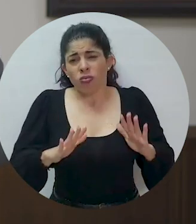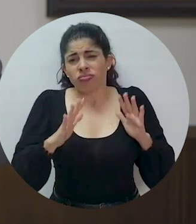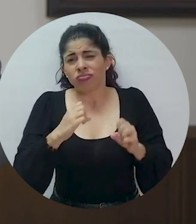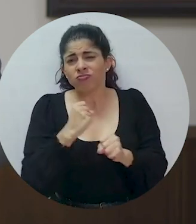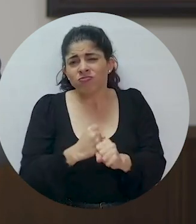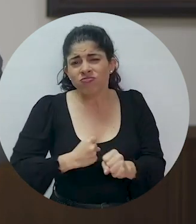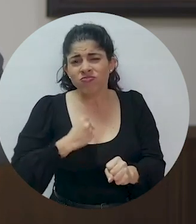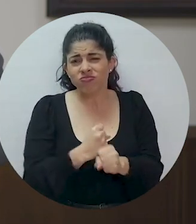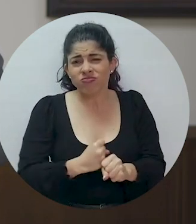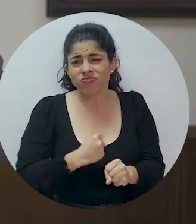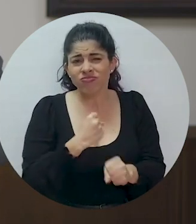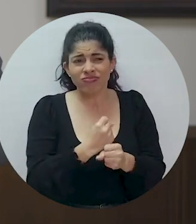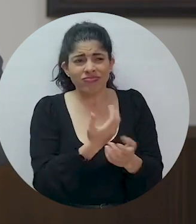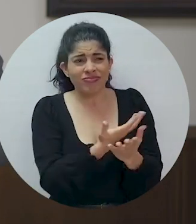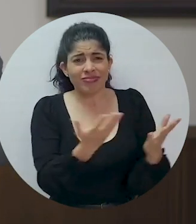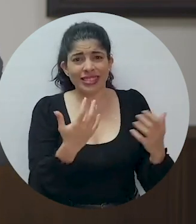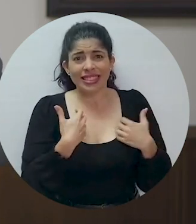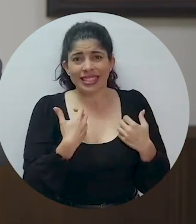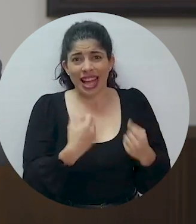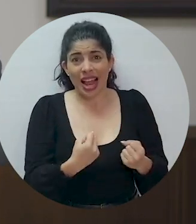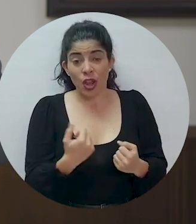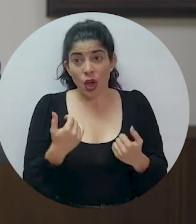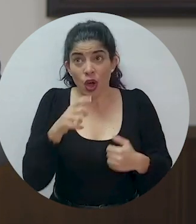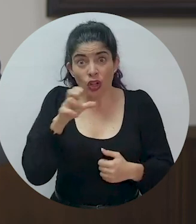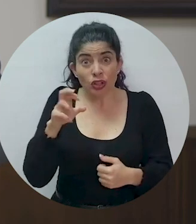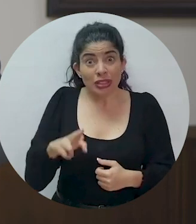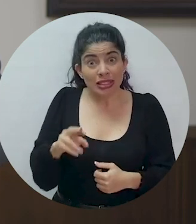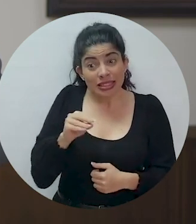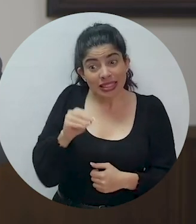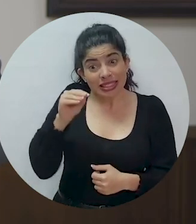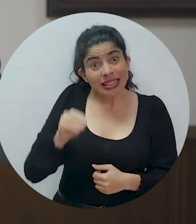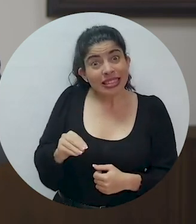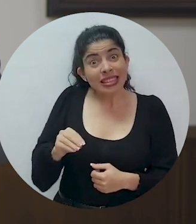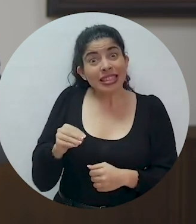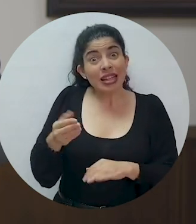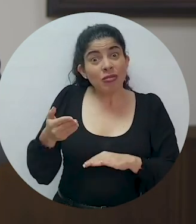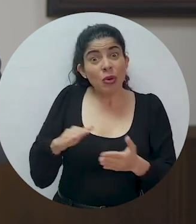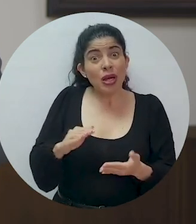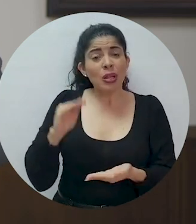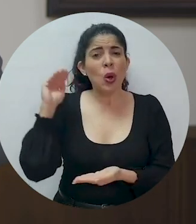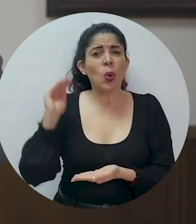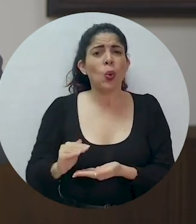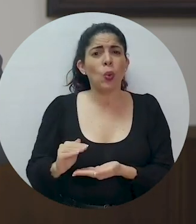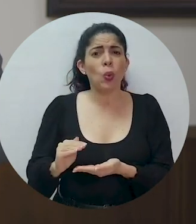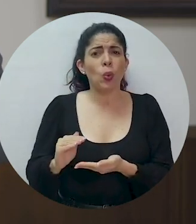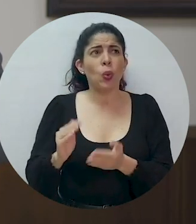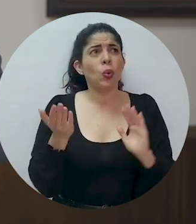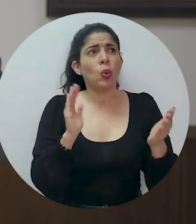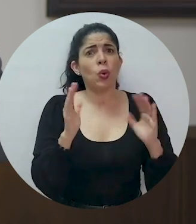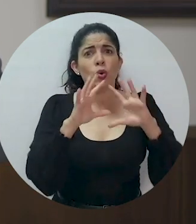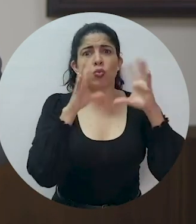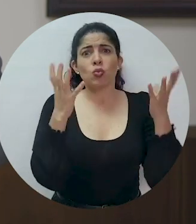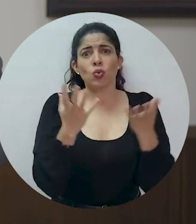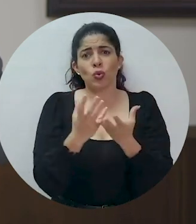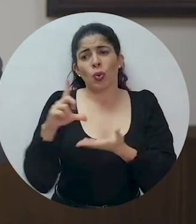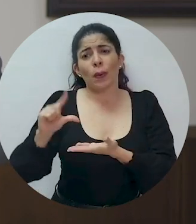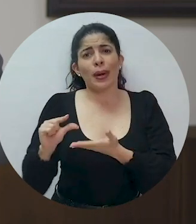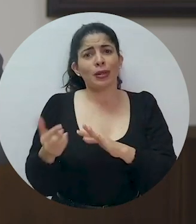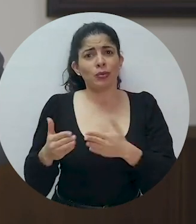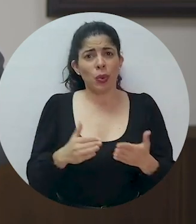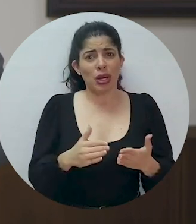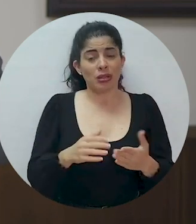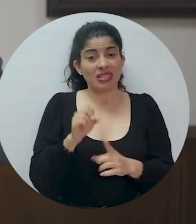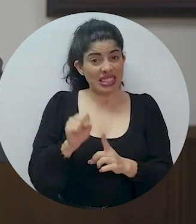personal de salud, tenemos uno de los índices de letalidad más bajos del mundo. Esta es una dura